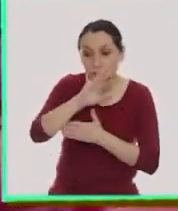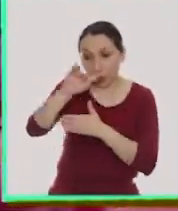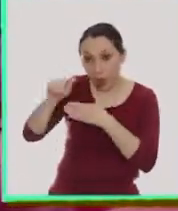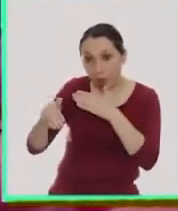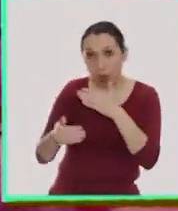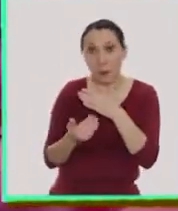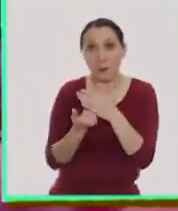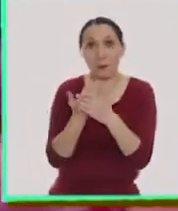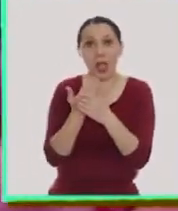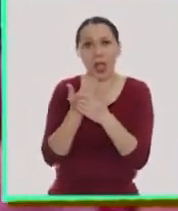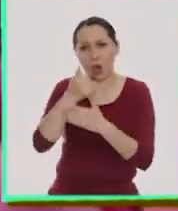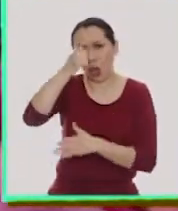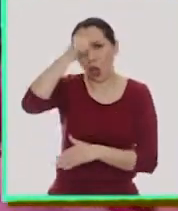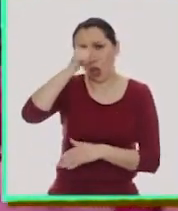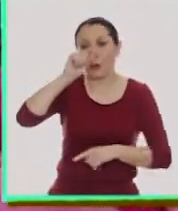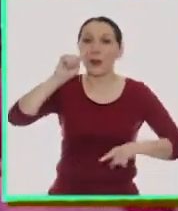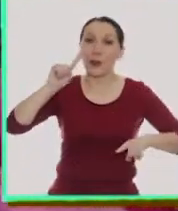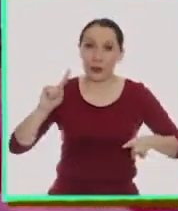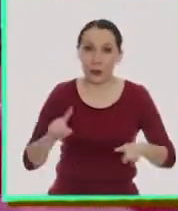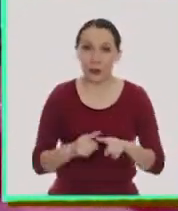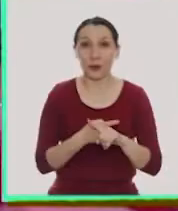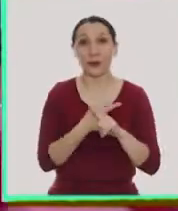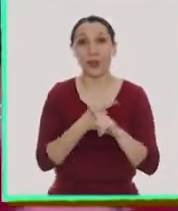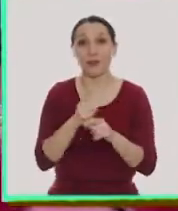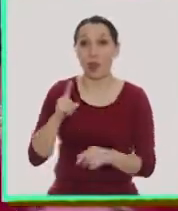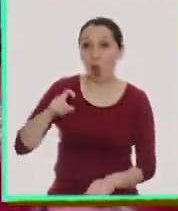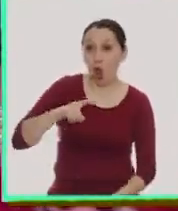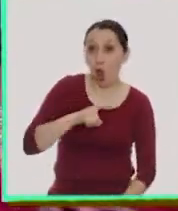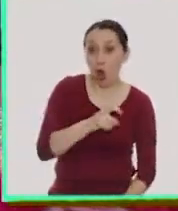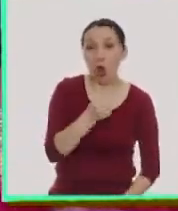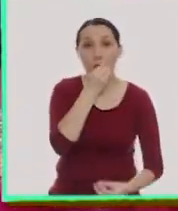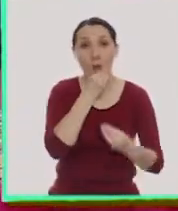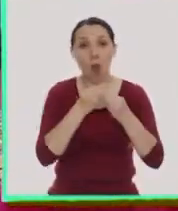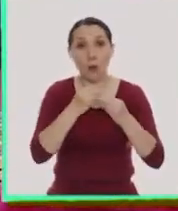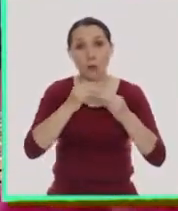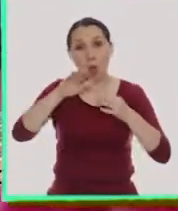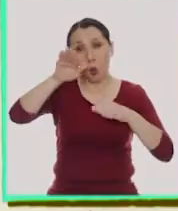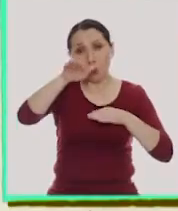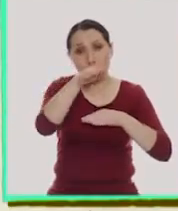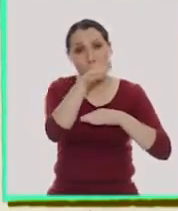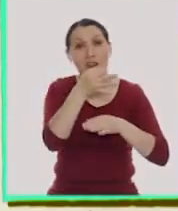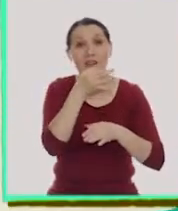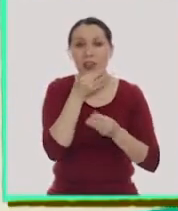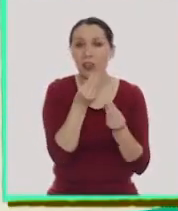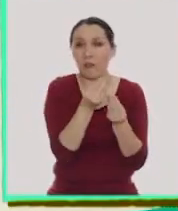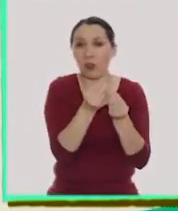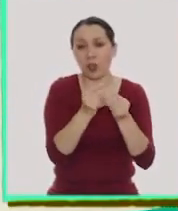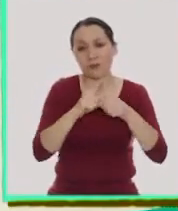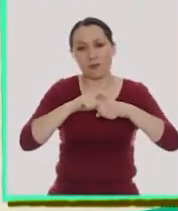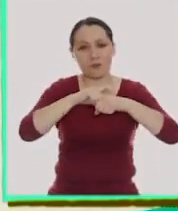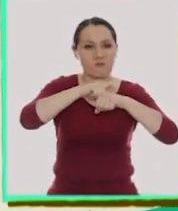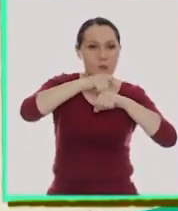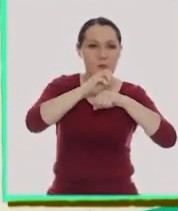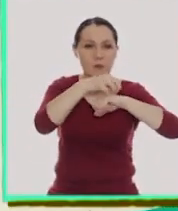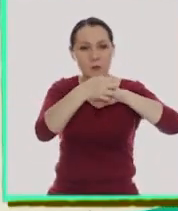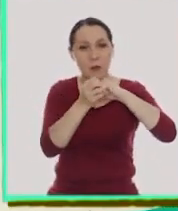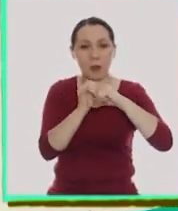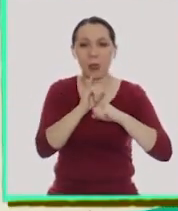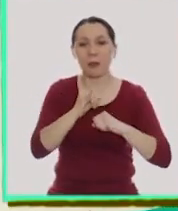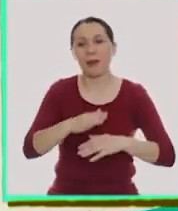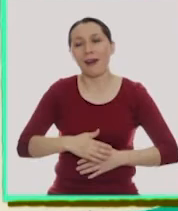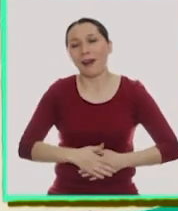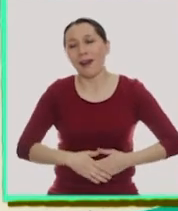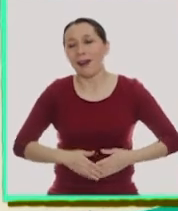Al día siguiente fue domingo otra vez. La oruga se comió con una hoja verde buena y después se